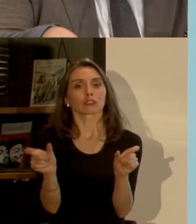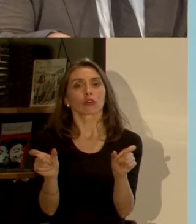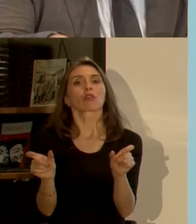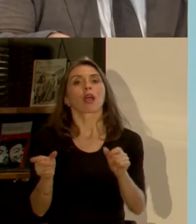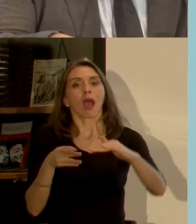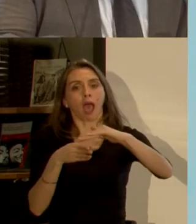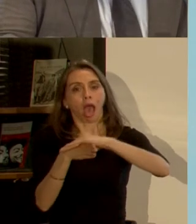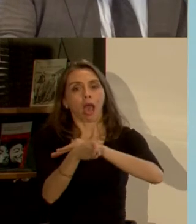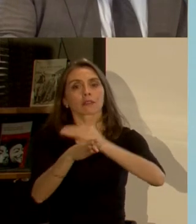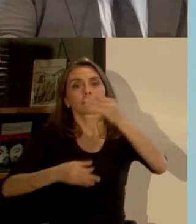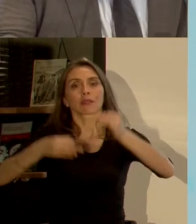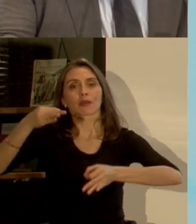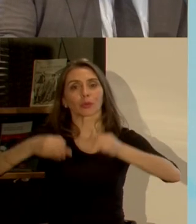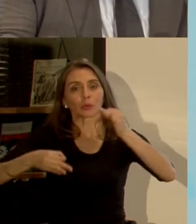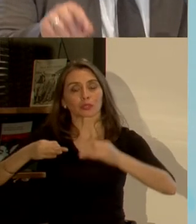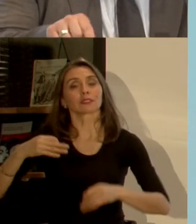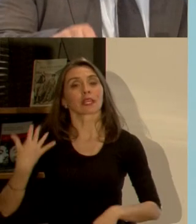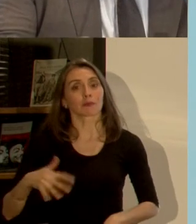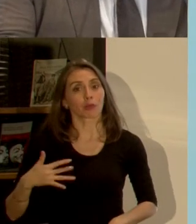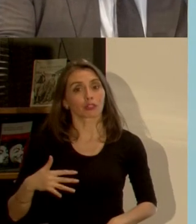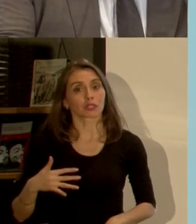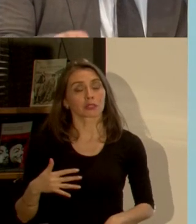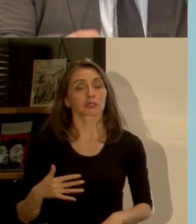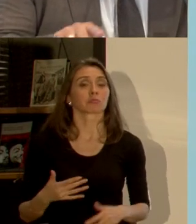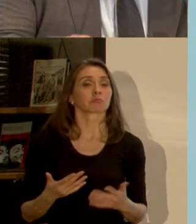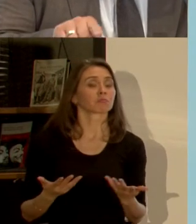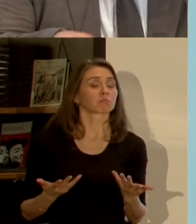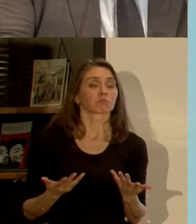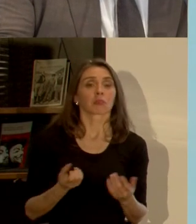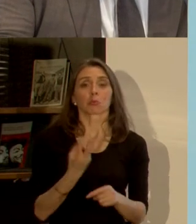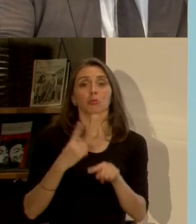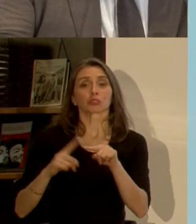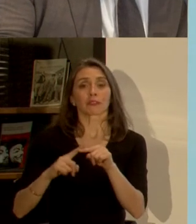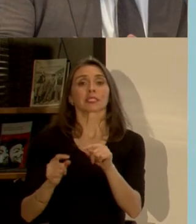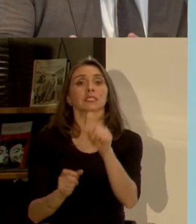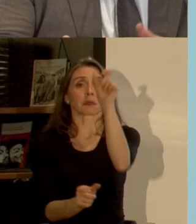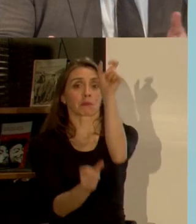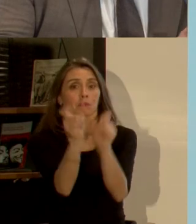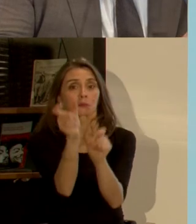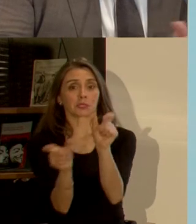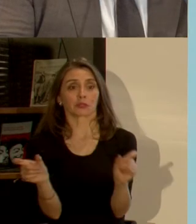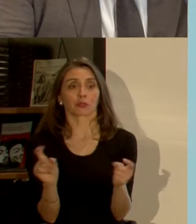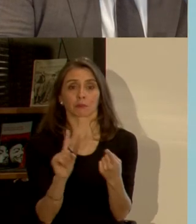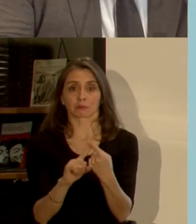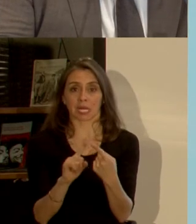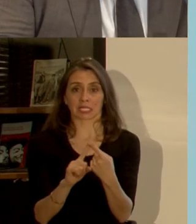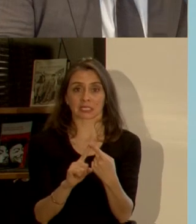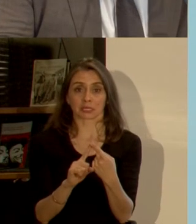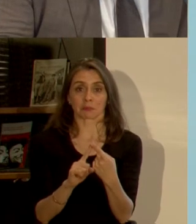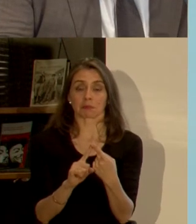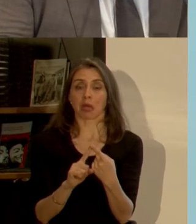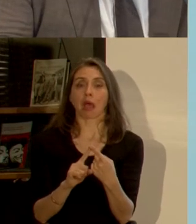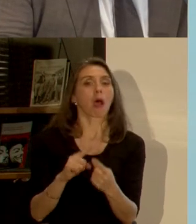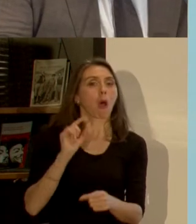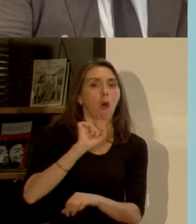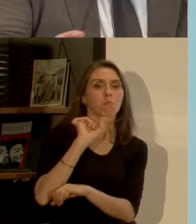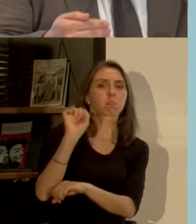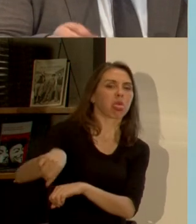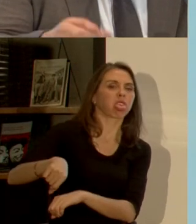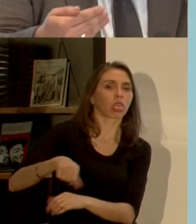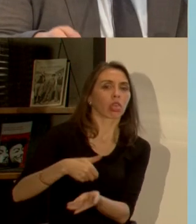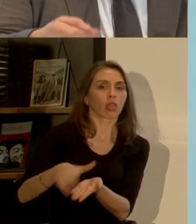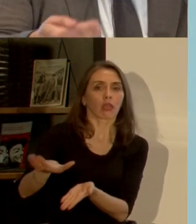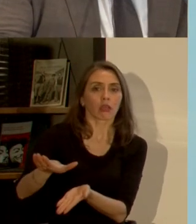es relevante porque muchas veces no siempre la participación es tomada en cuenta y